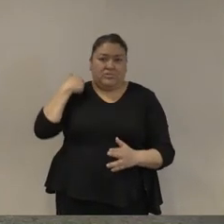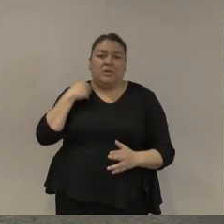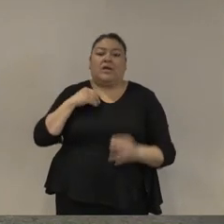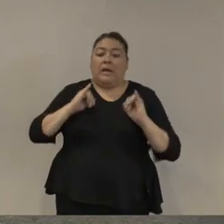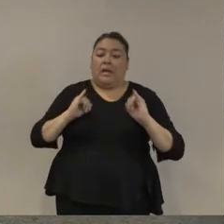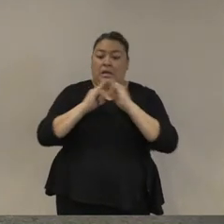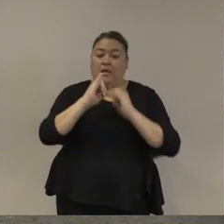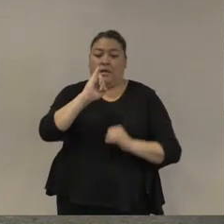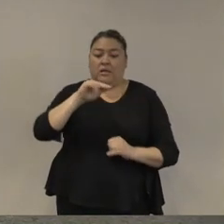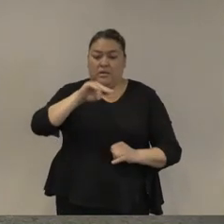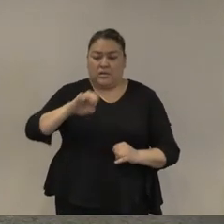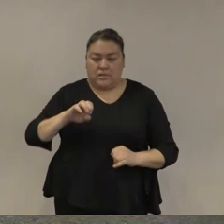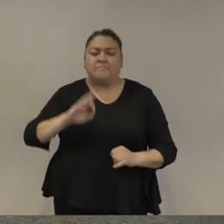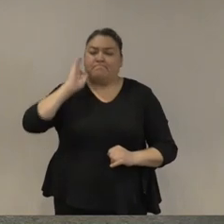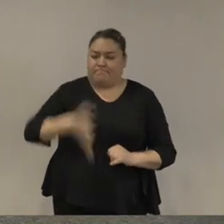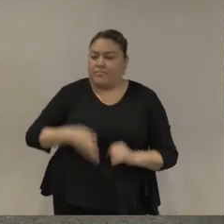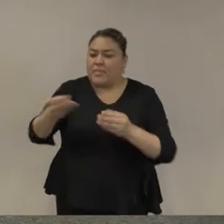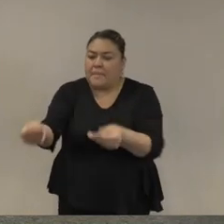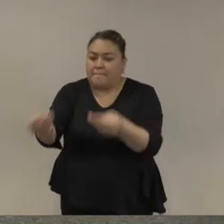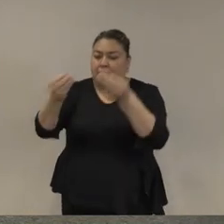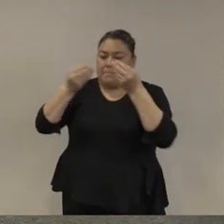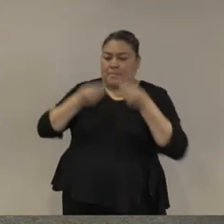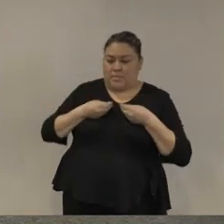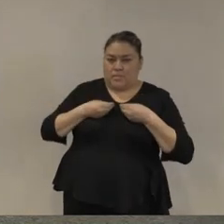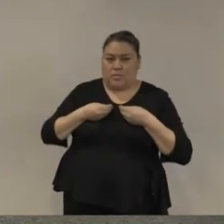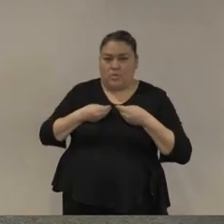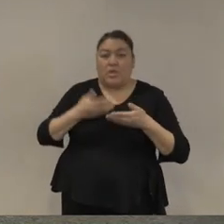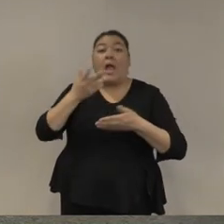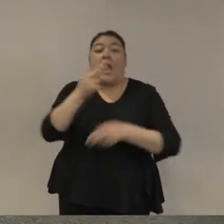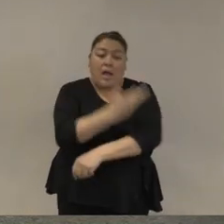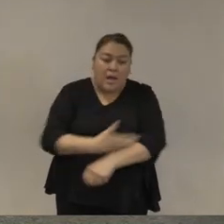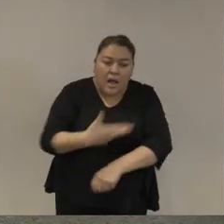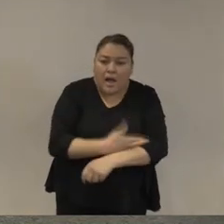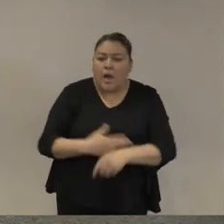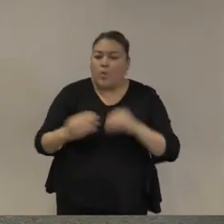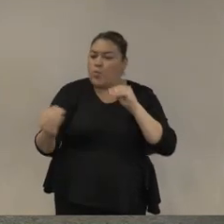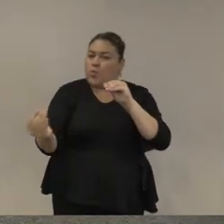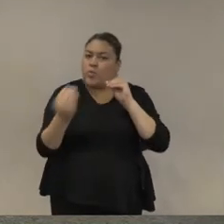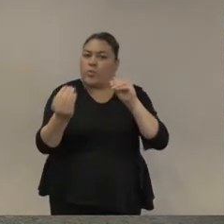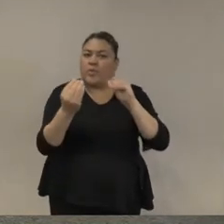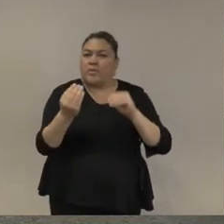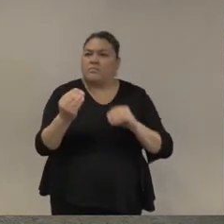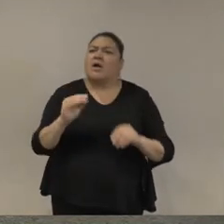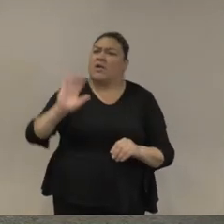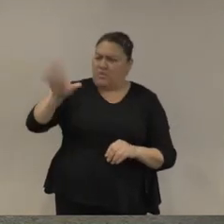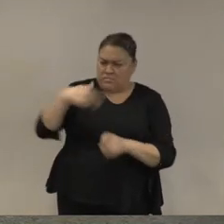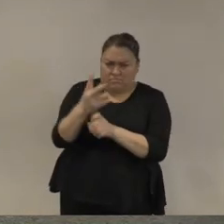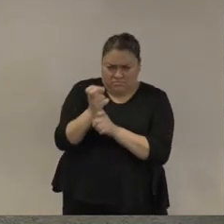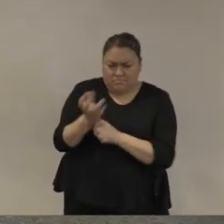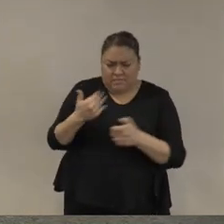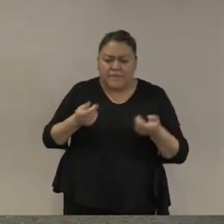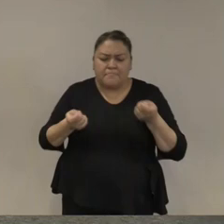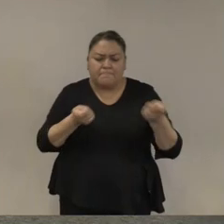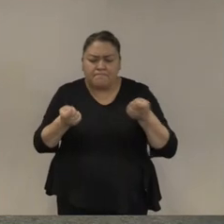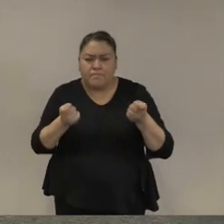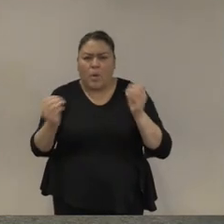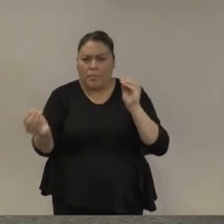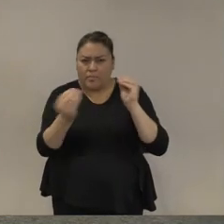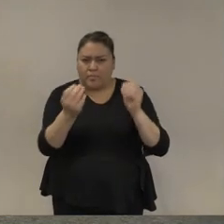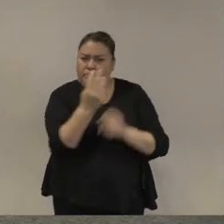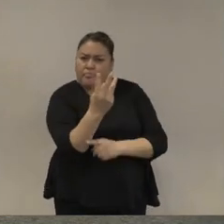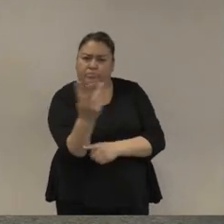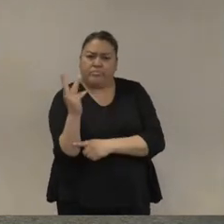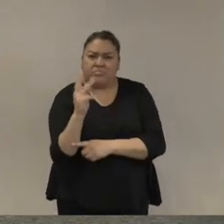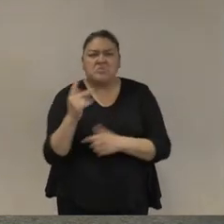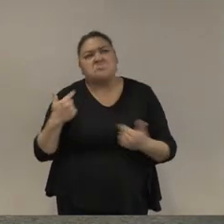Electoral asume esa elección y por lo tanto le toca organizar un debate entonces me piden que yo modere ese debate y al principio